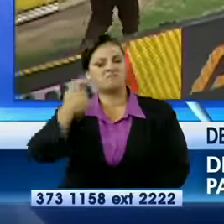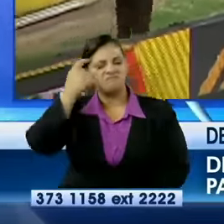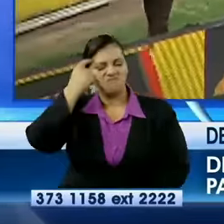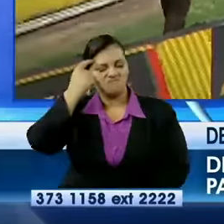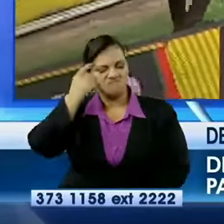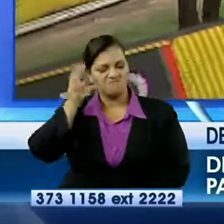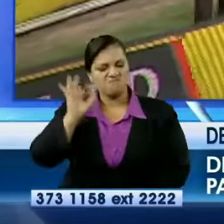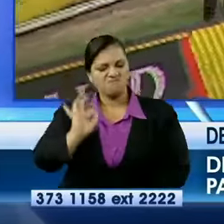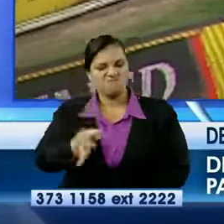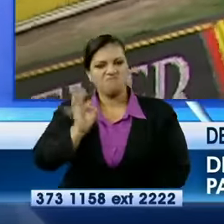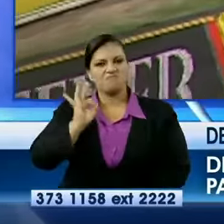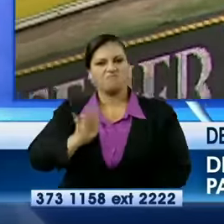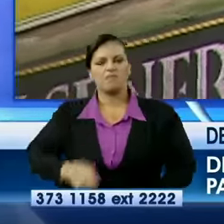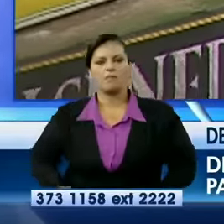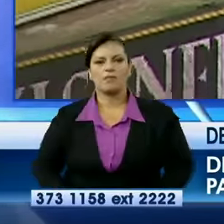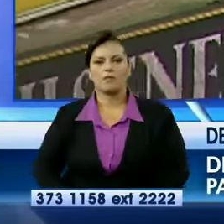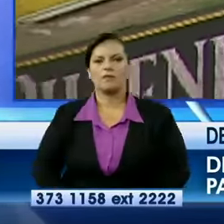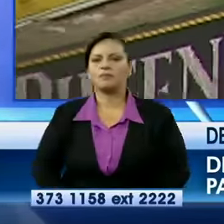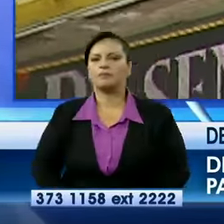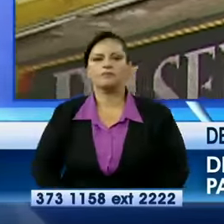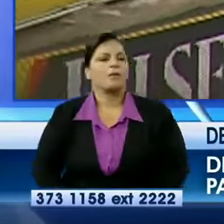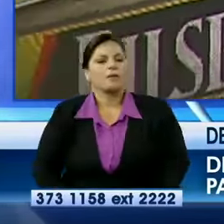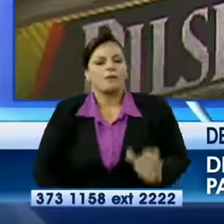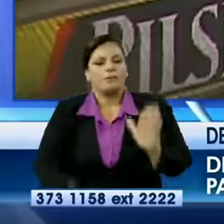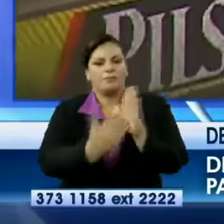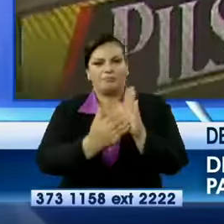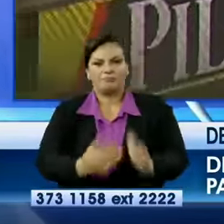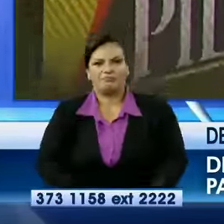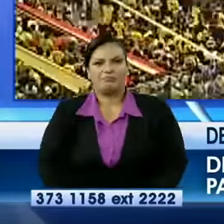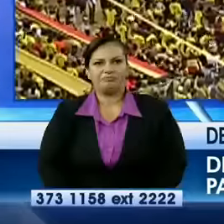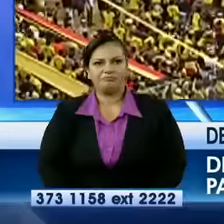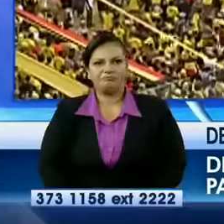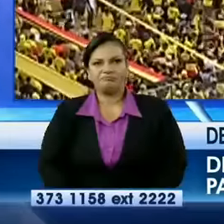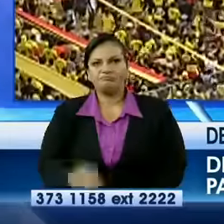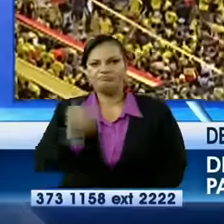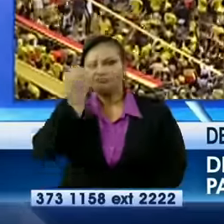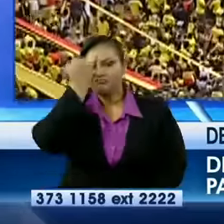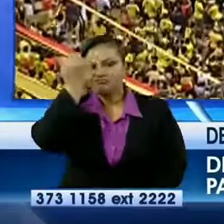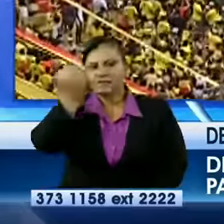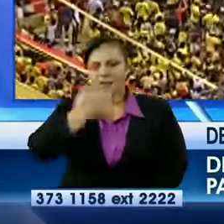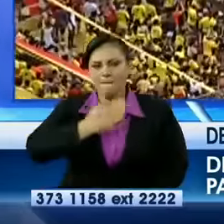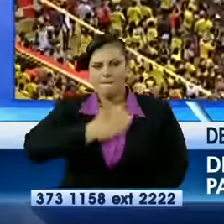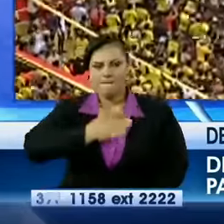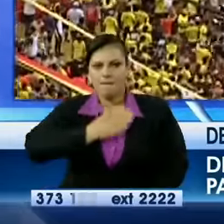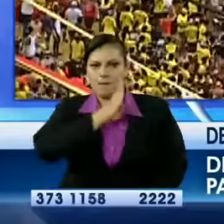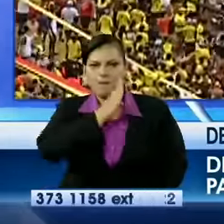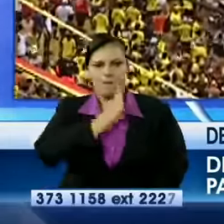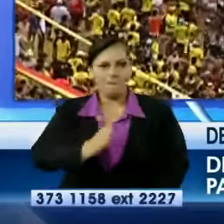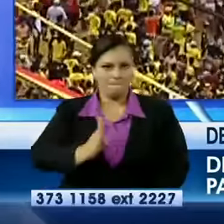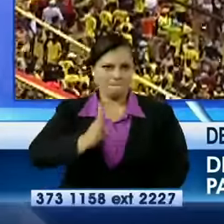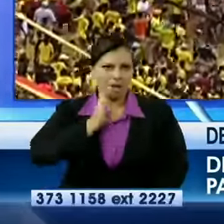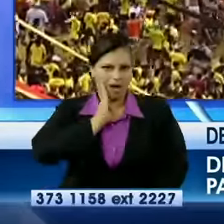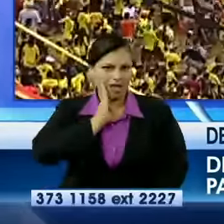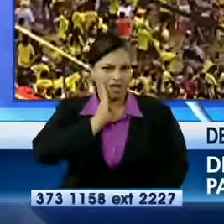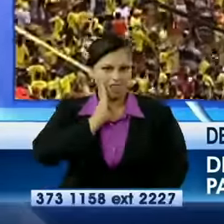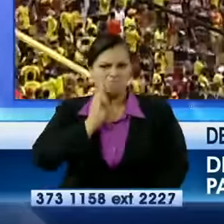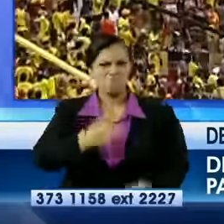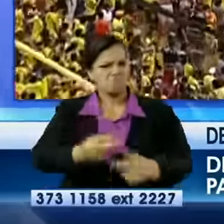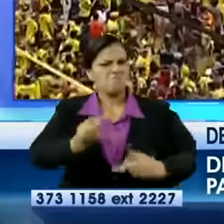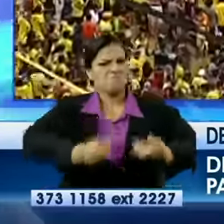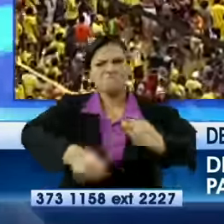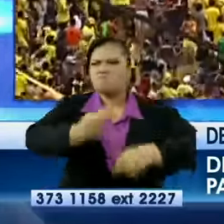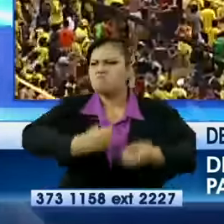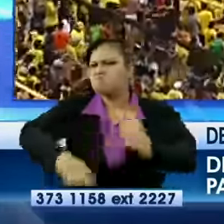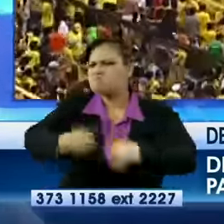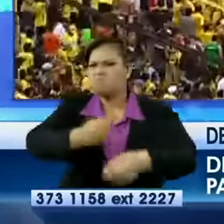directiva. Luisa, si tú tienes un bar y pagas, ¿no pudiste meter? No, pues. Me quedé con todo, con todo comprado. Y hay comidas que se